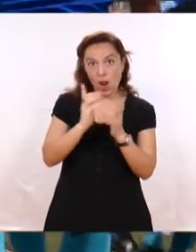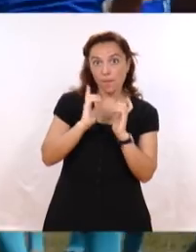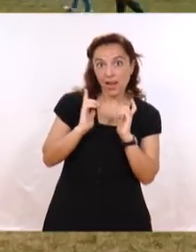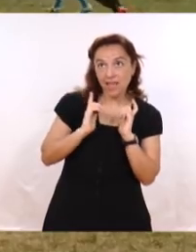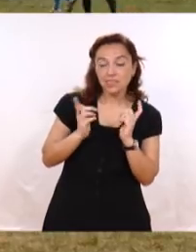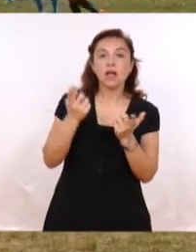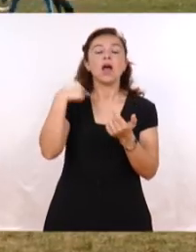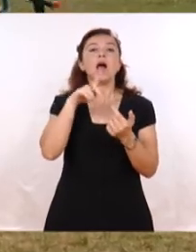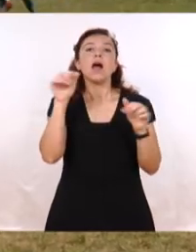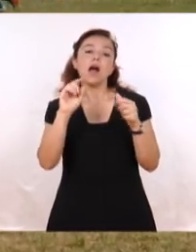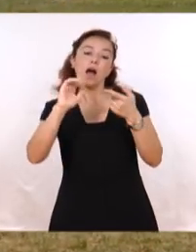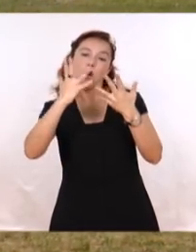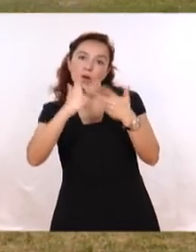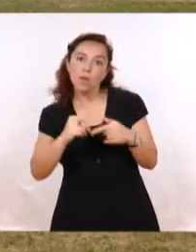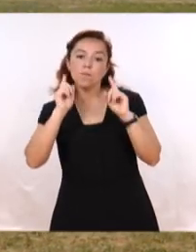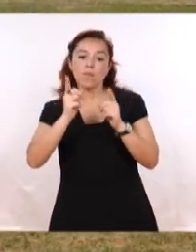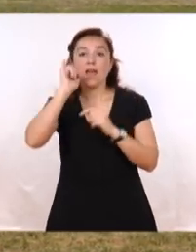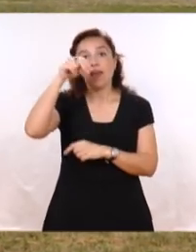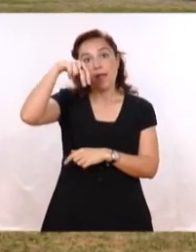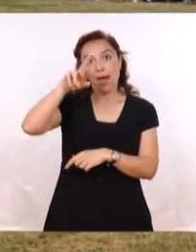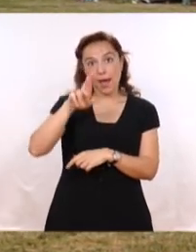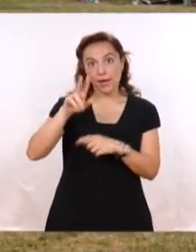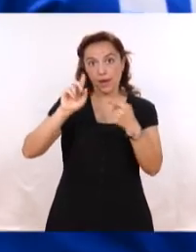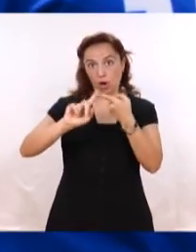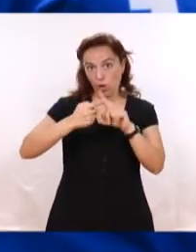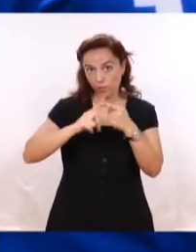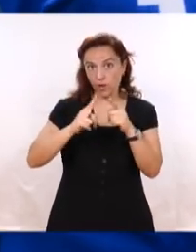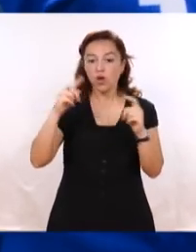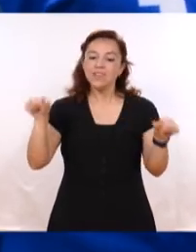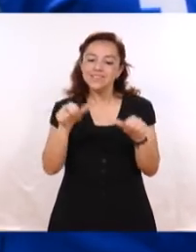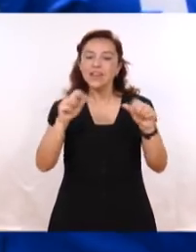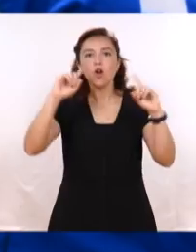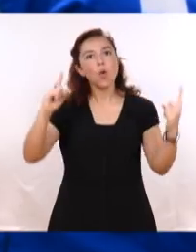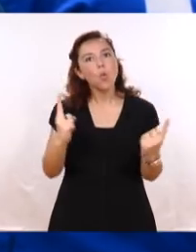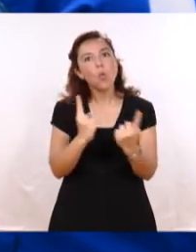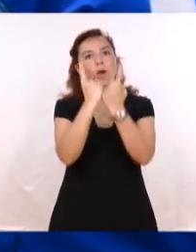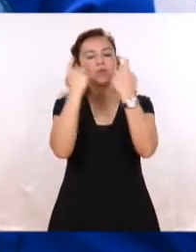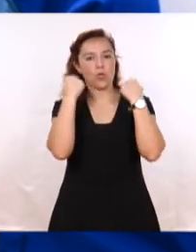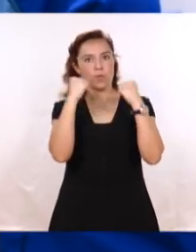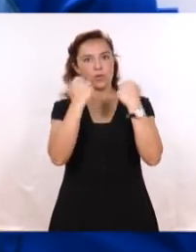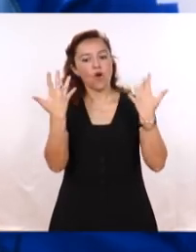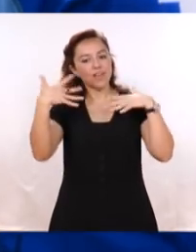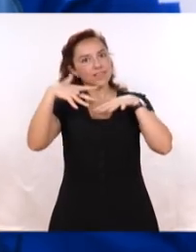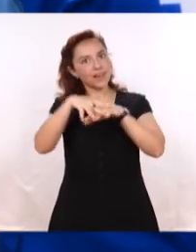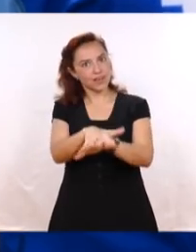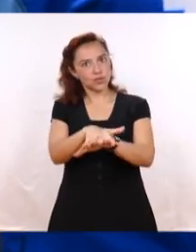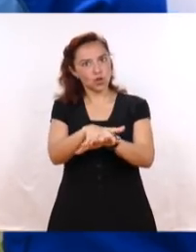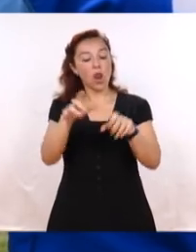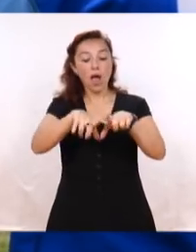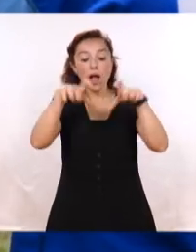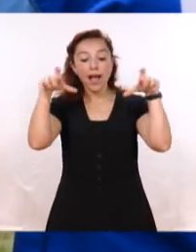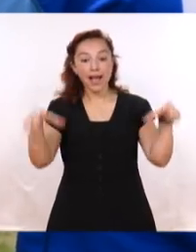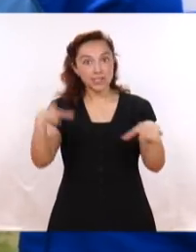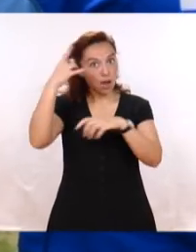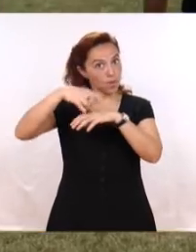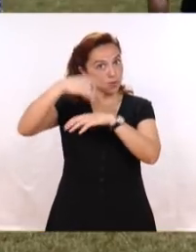Esperanza En coordinación con el Instituto Nacional de Rehabilitación Se realizó un encuentro deportivo de integración La cancha de rugby profesional